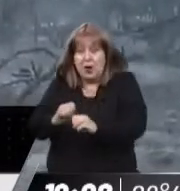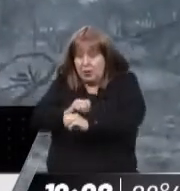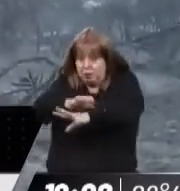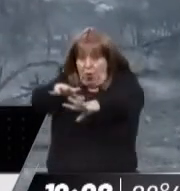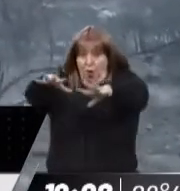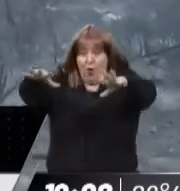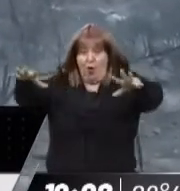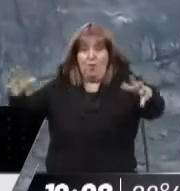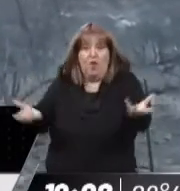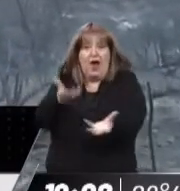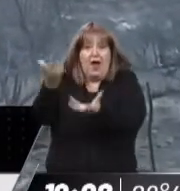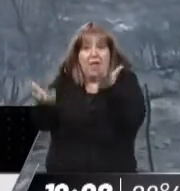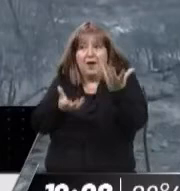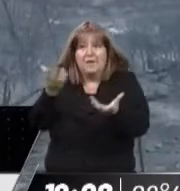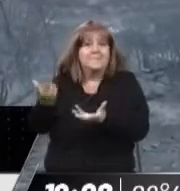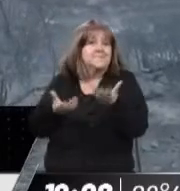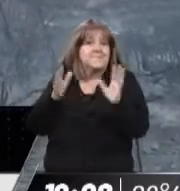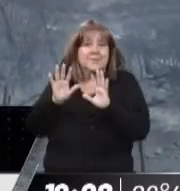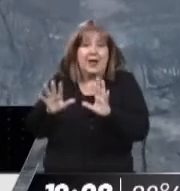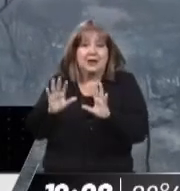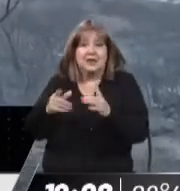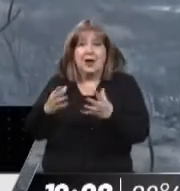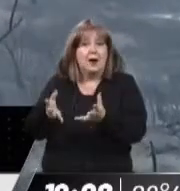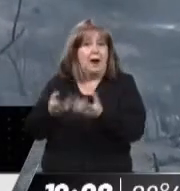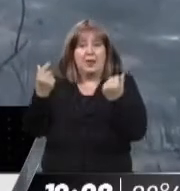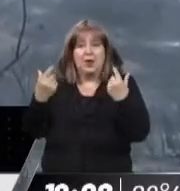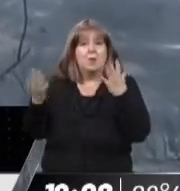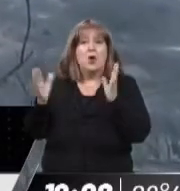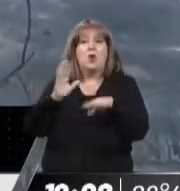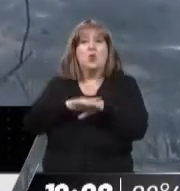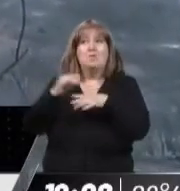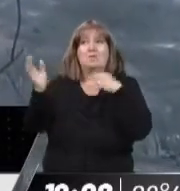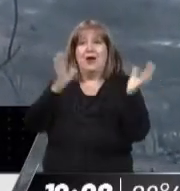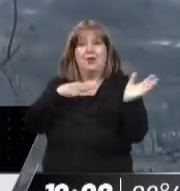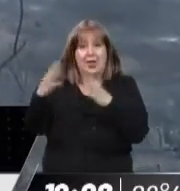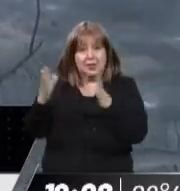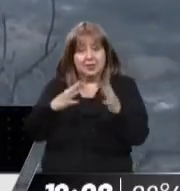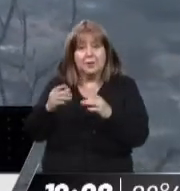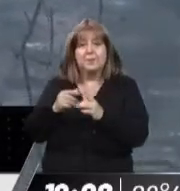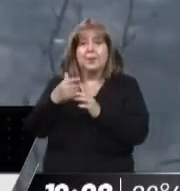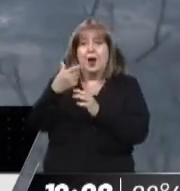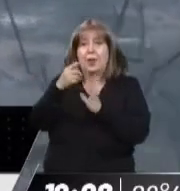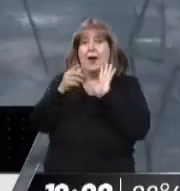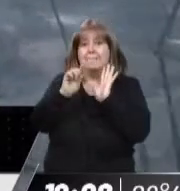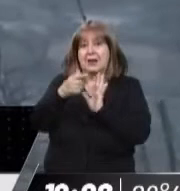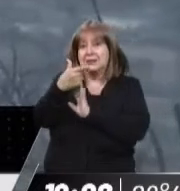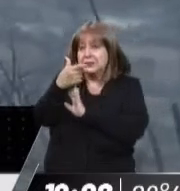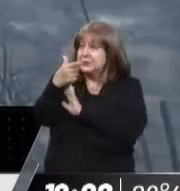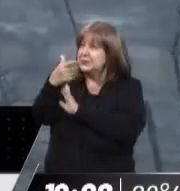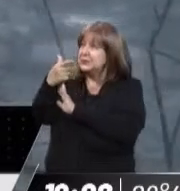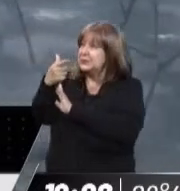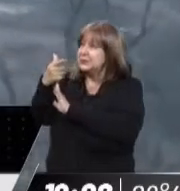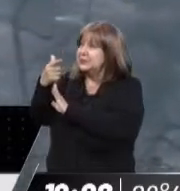de este incendio. Todo lo que ha consumido de este lado. Y detrás del Luisito, que se tiene que mover muy despacio, está